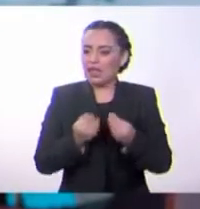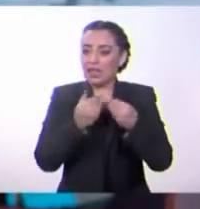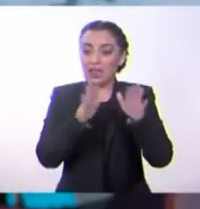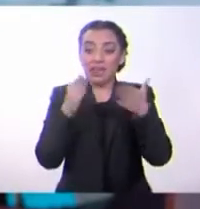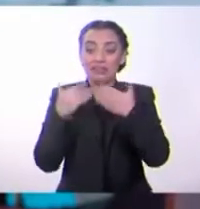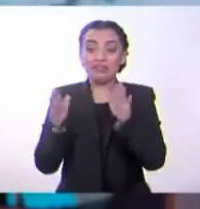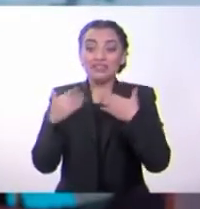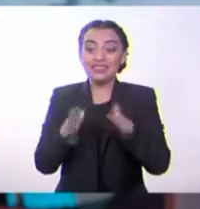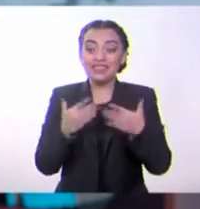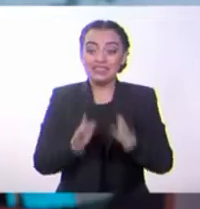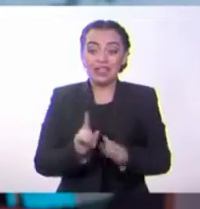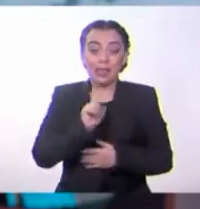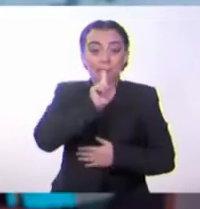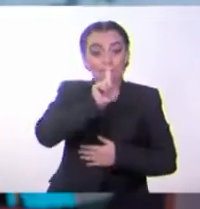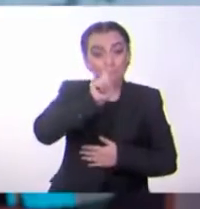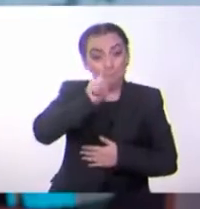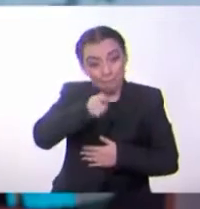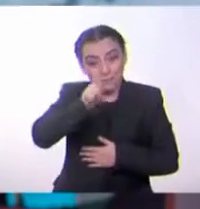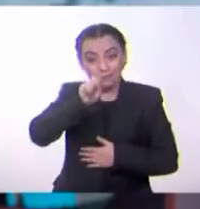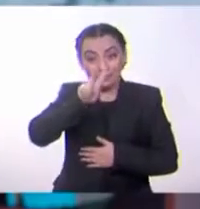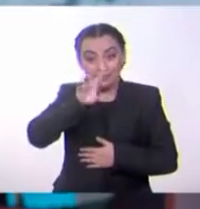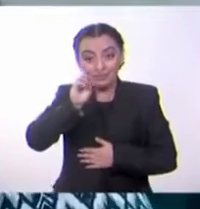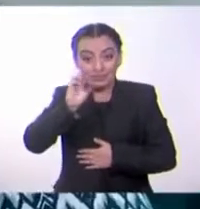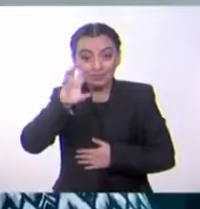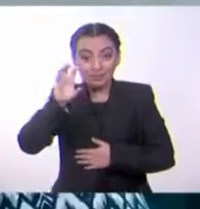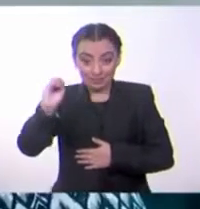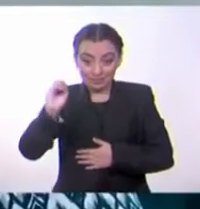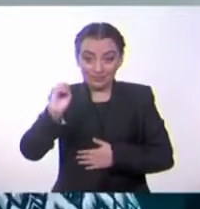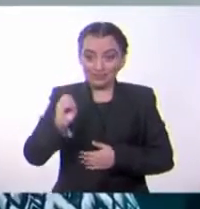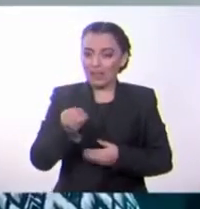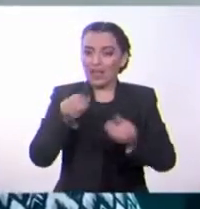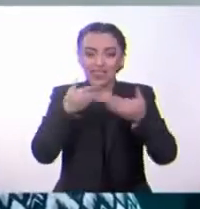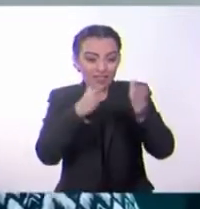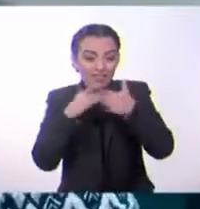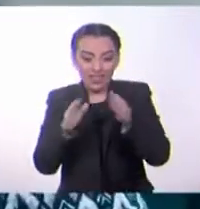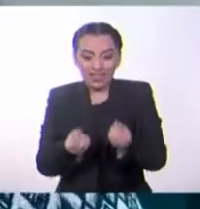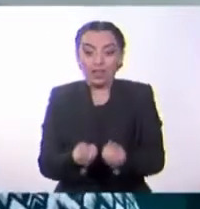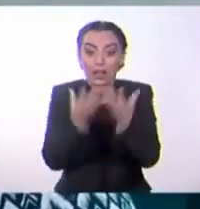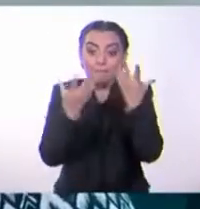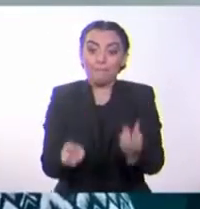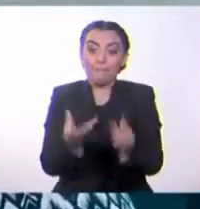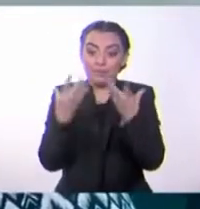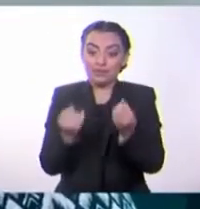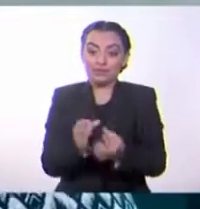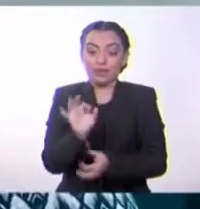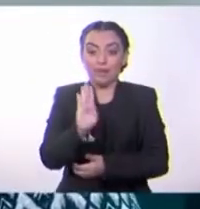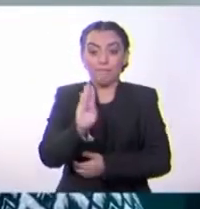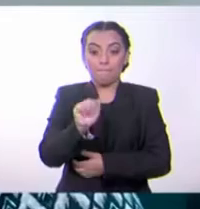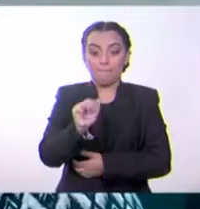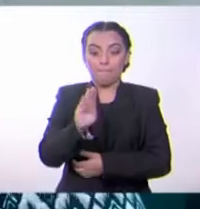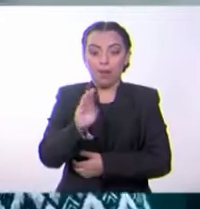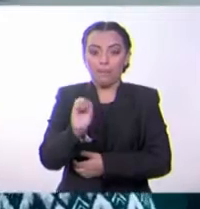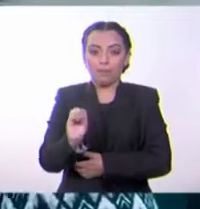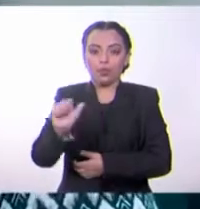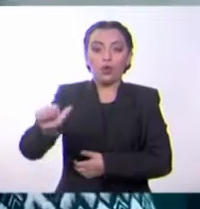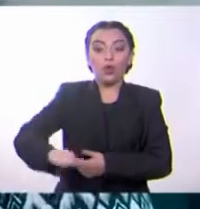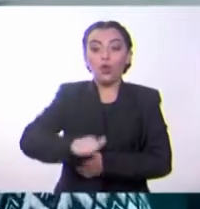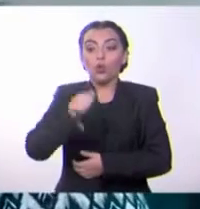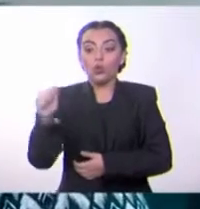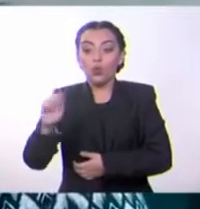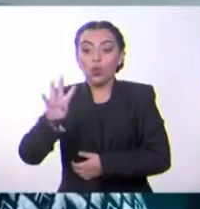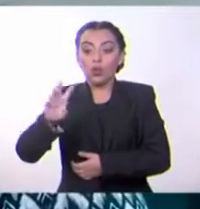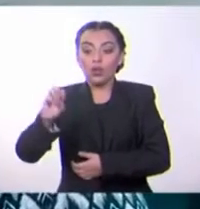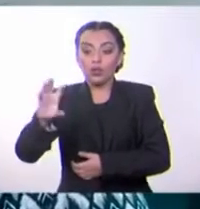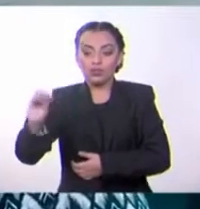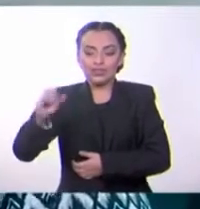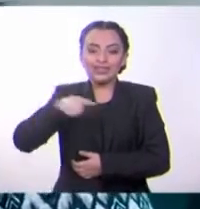variedades diferentes de bambú. Pero, 400 de ellas se encuentran únicamente en China y el resto en diferentes